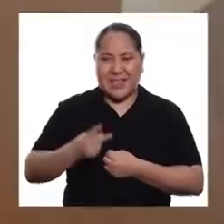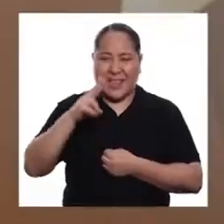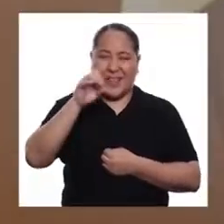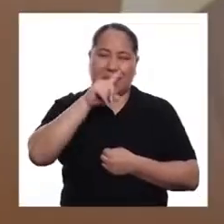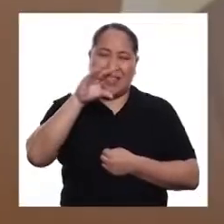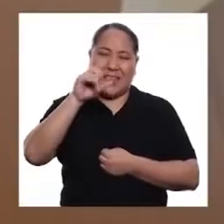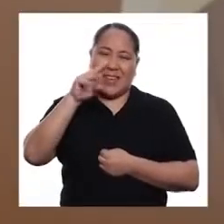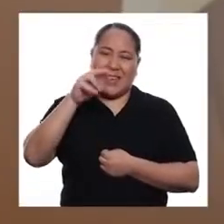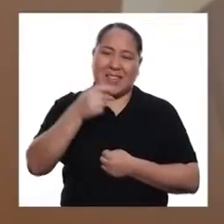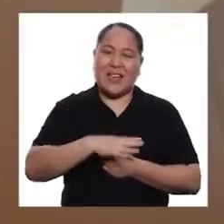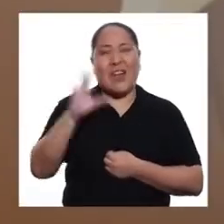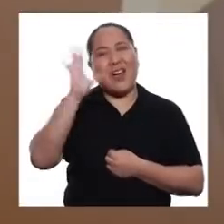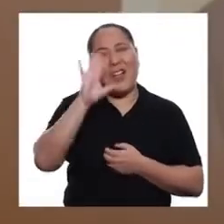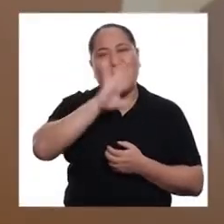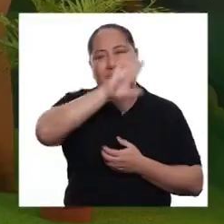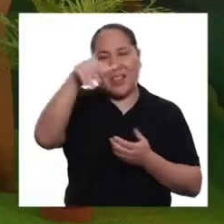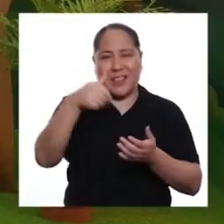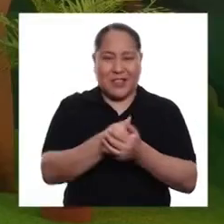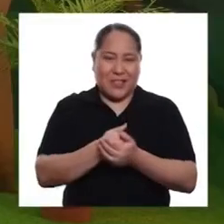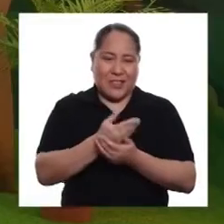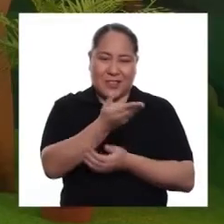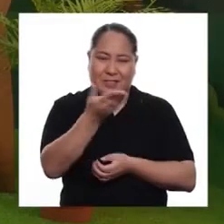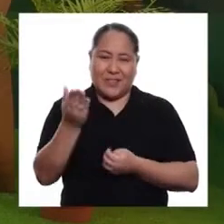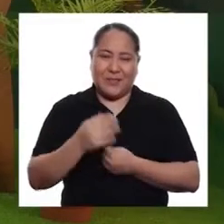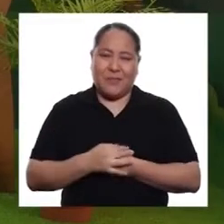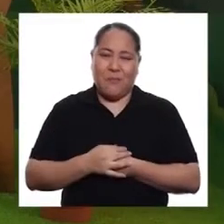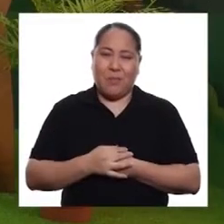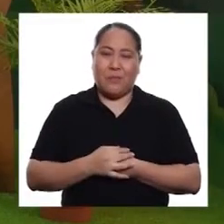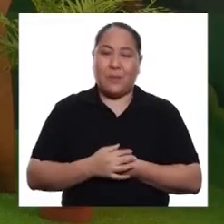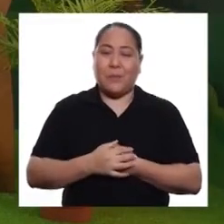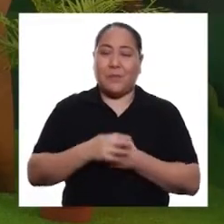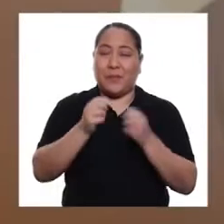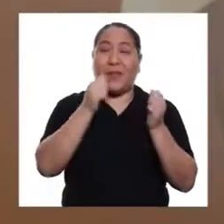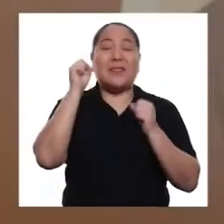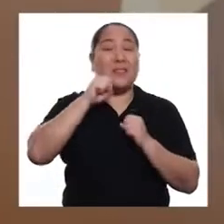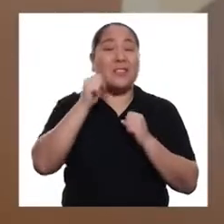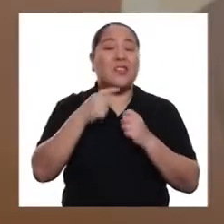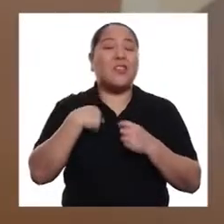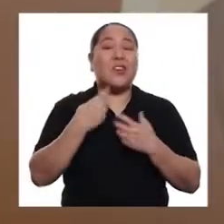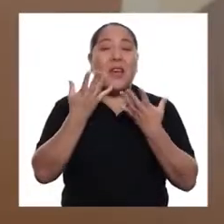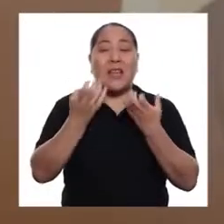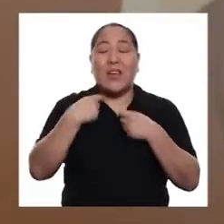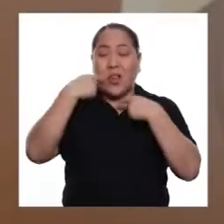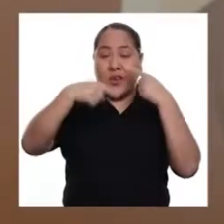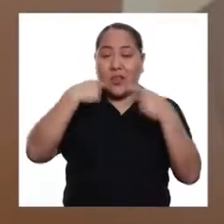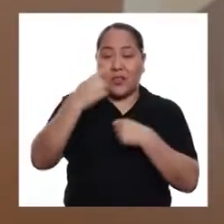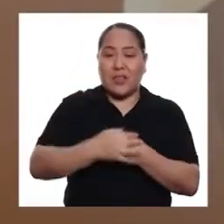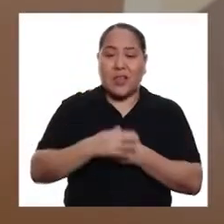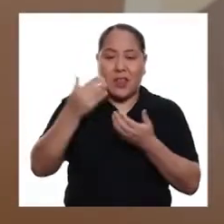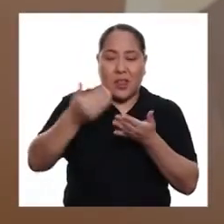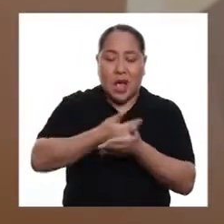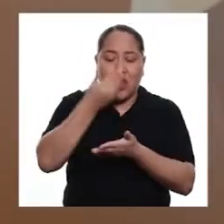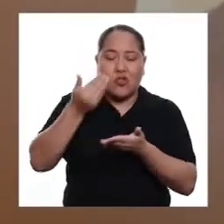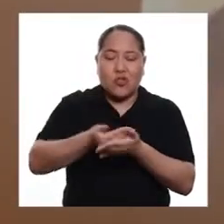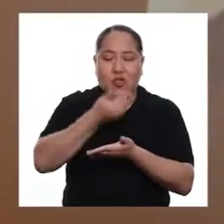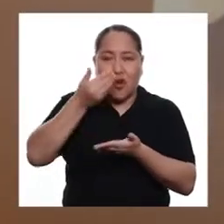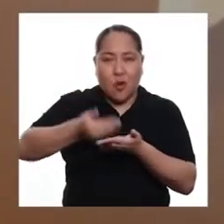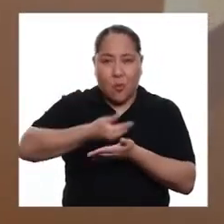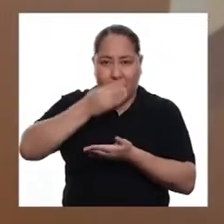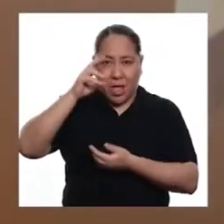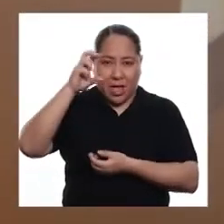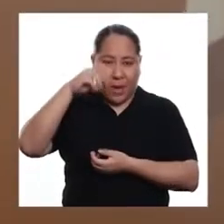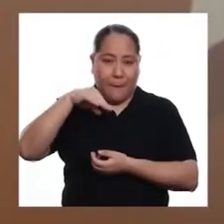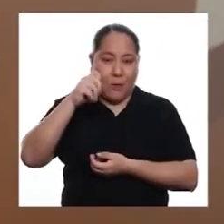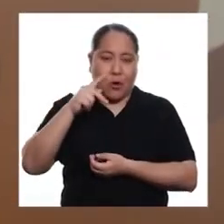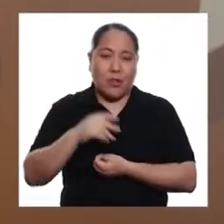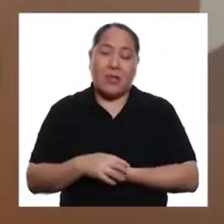¡Hola señora Vizcacha! ¡Hola a todas y todos! Justo quería comentarles que la sopa de